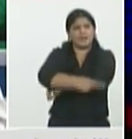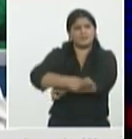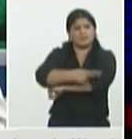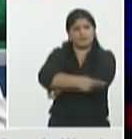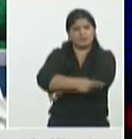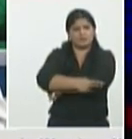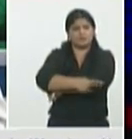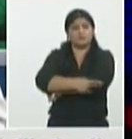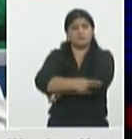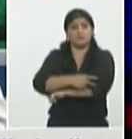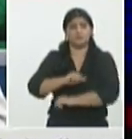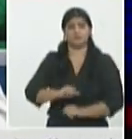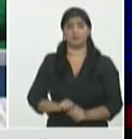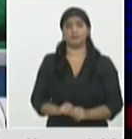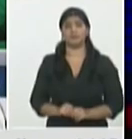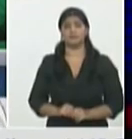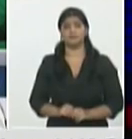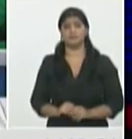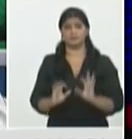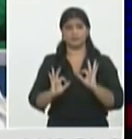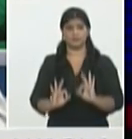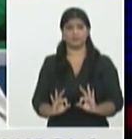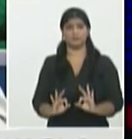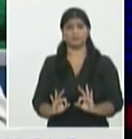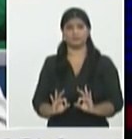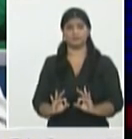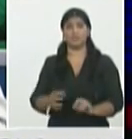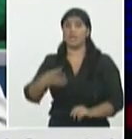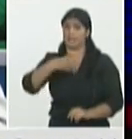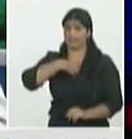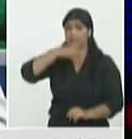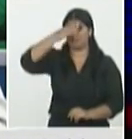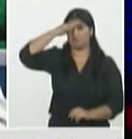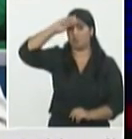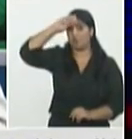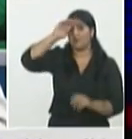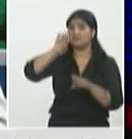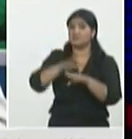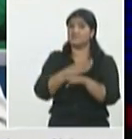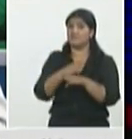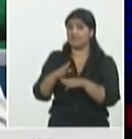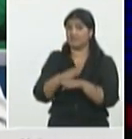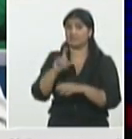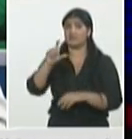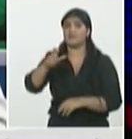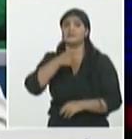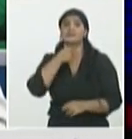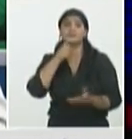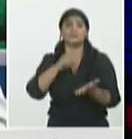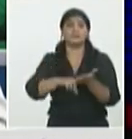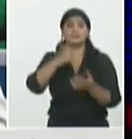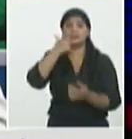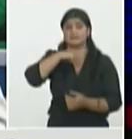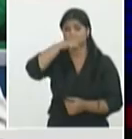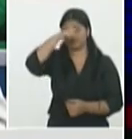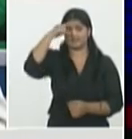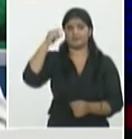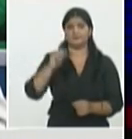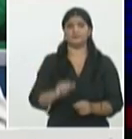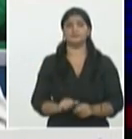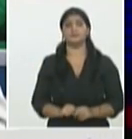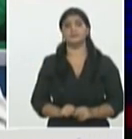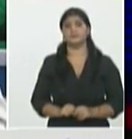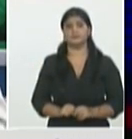Guadalupe no, no son nuevas cepas son nuevas variedades de la cepa bien pero bueno me entendieron ¿no? que realmente tienen